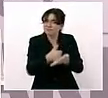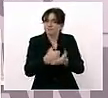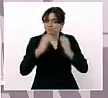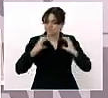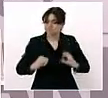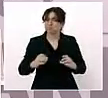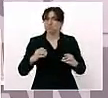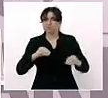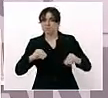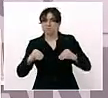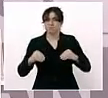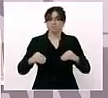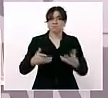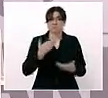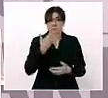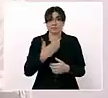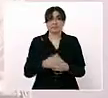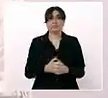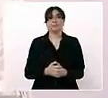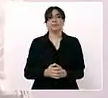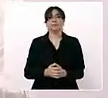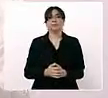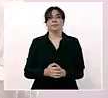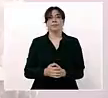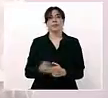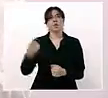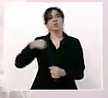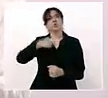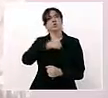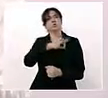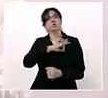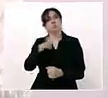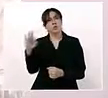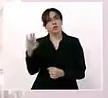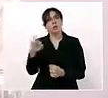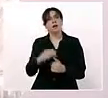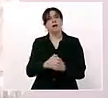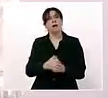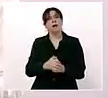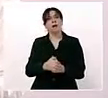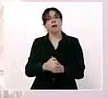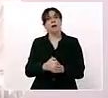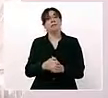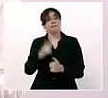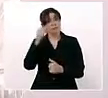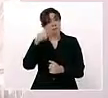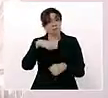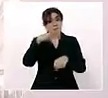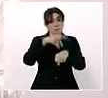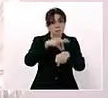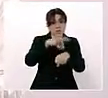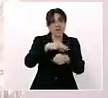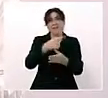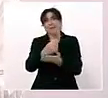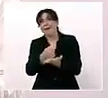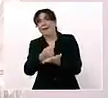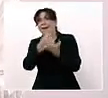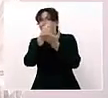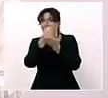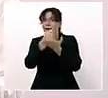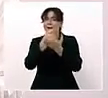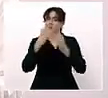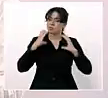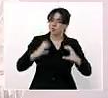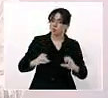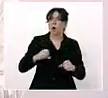Y vamos a poder dar atención médica, terapias, rehabilitación a